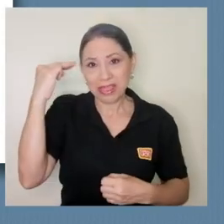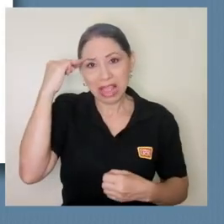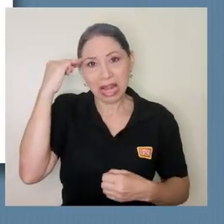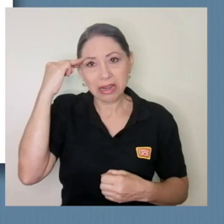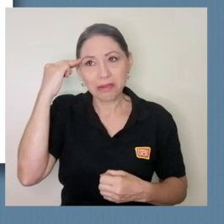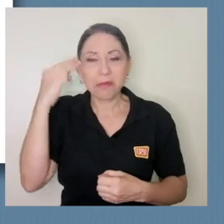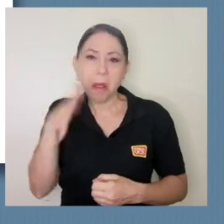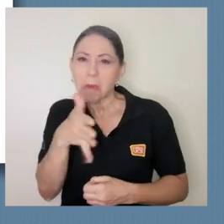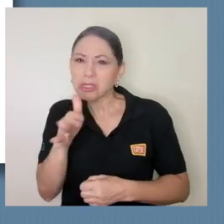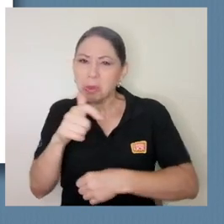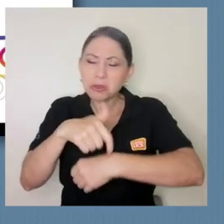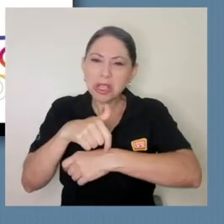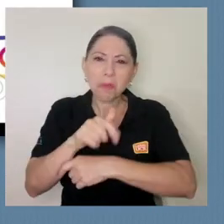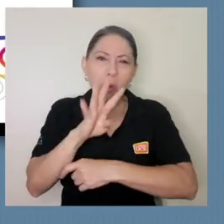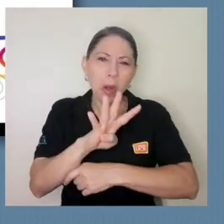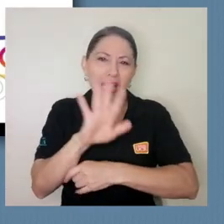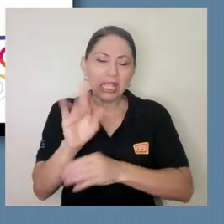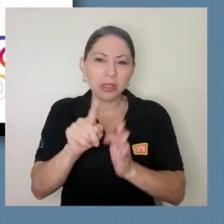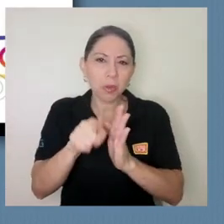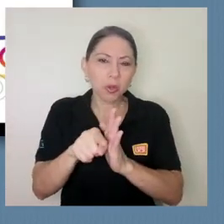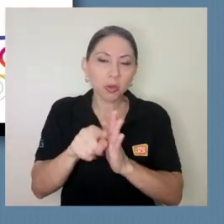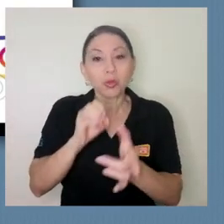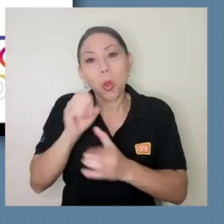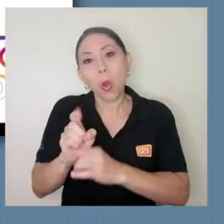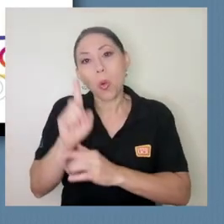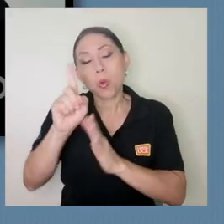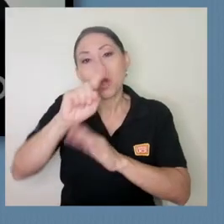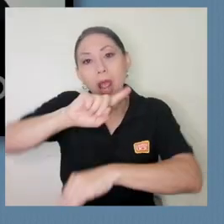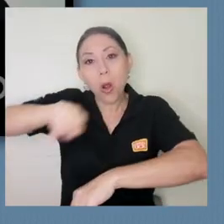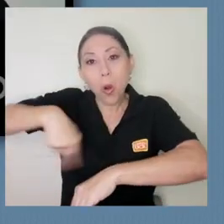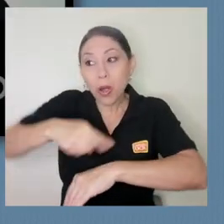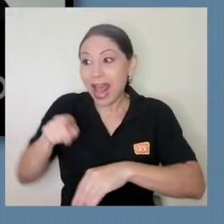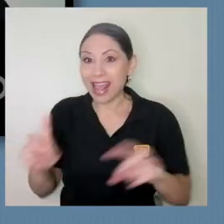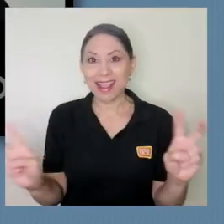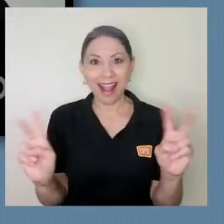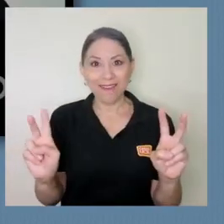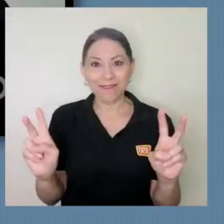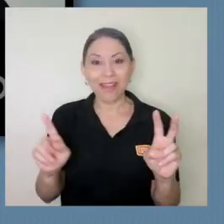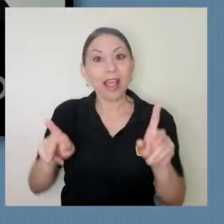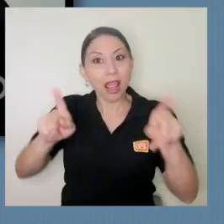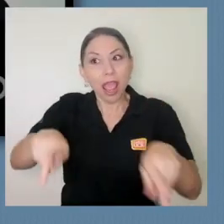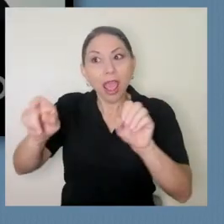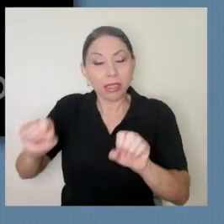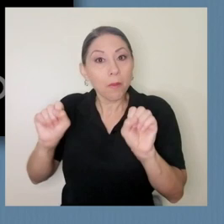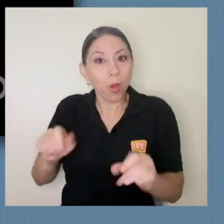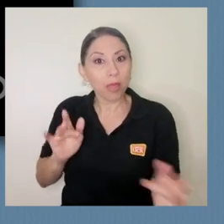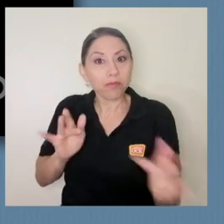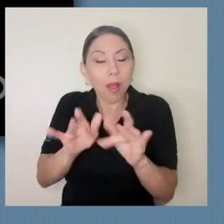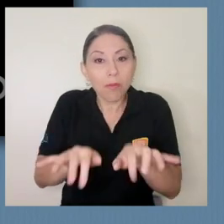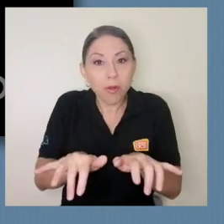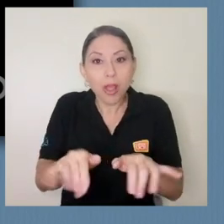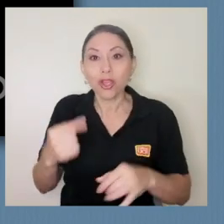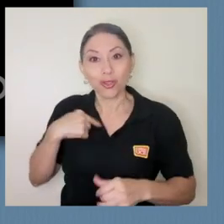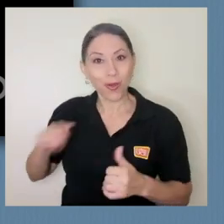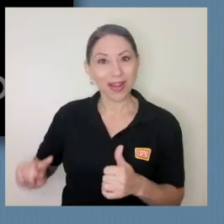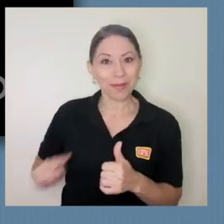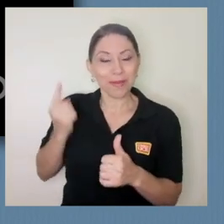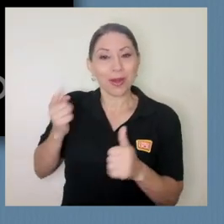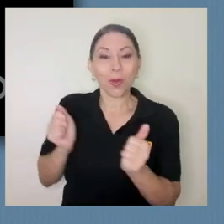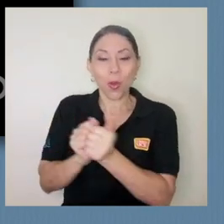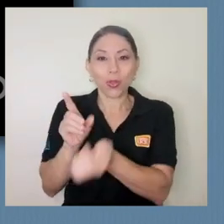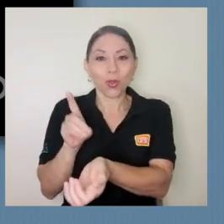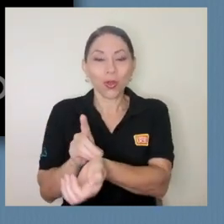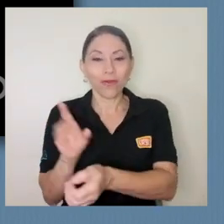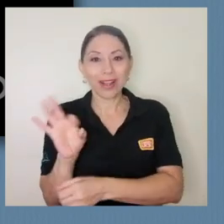un espacio de unos 45 minutos una hora hacia la población y la población puede interactuar de hecho yo estuve en el primer Facebook Live junto con el doctor